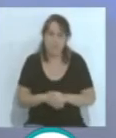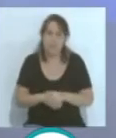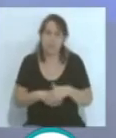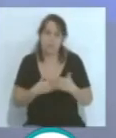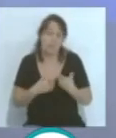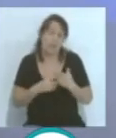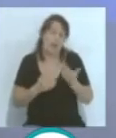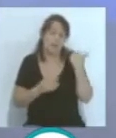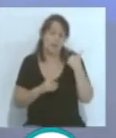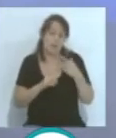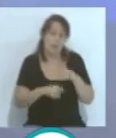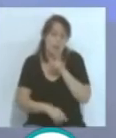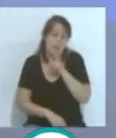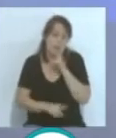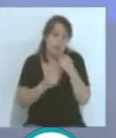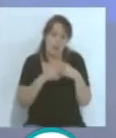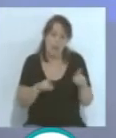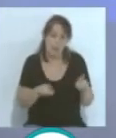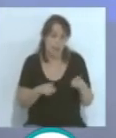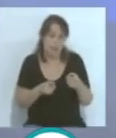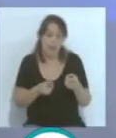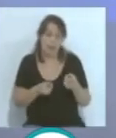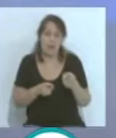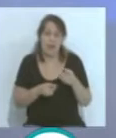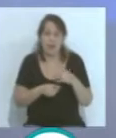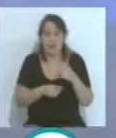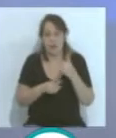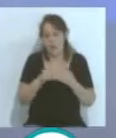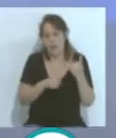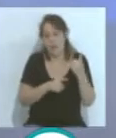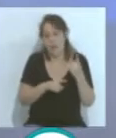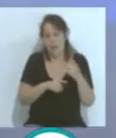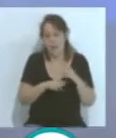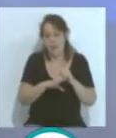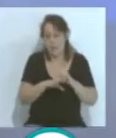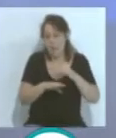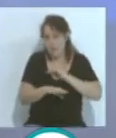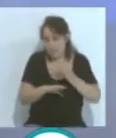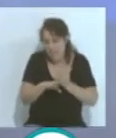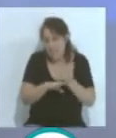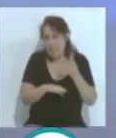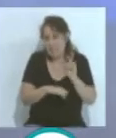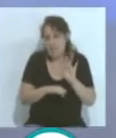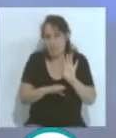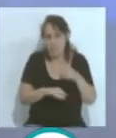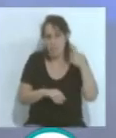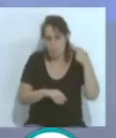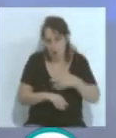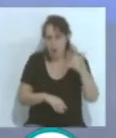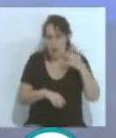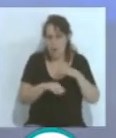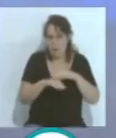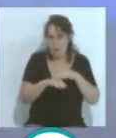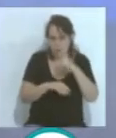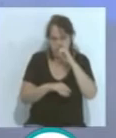calzado que tenía más, que te hacía una cebadura, estas botas por lo normal eran muy caras para la fecha, las cuidábamos,